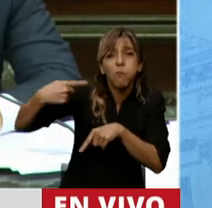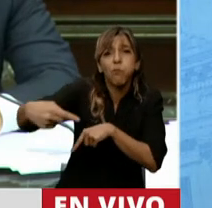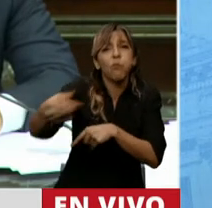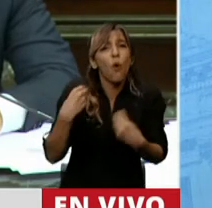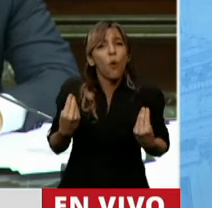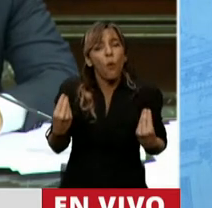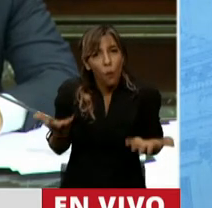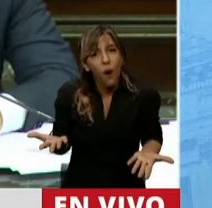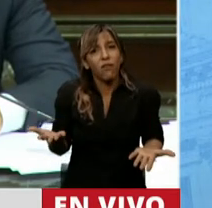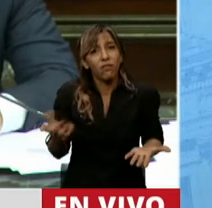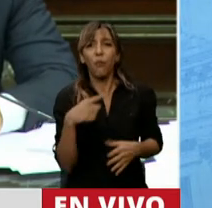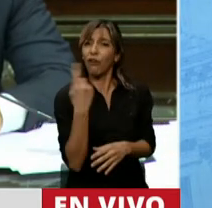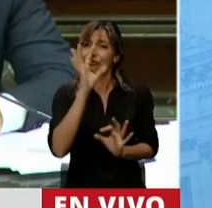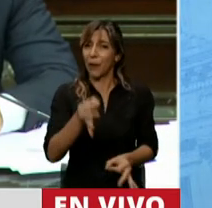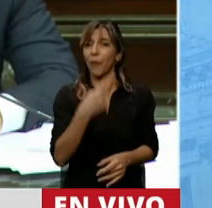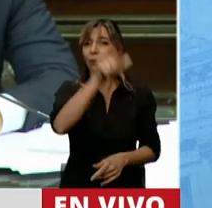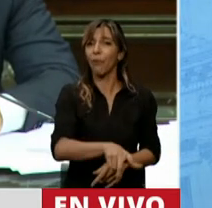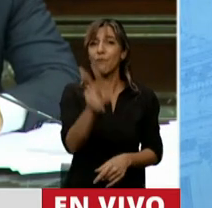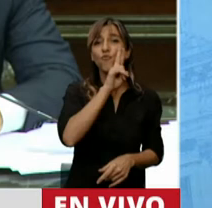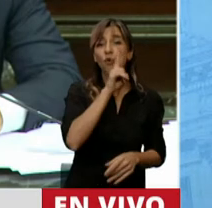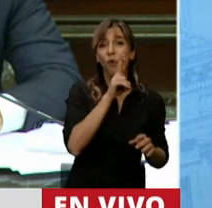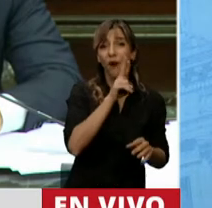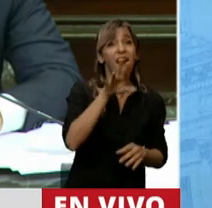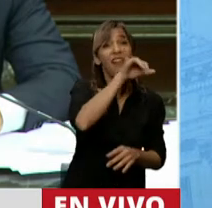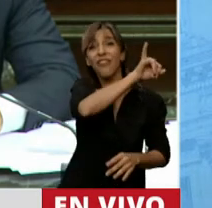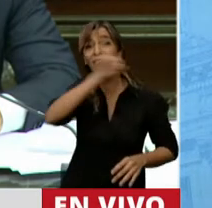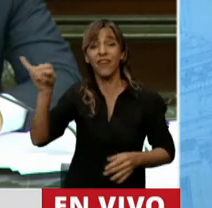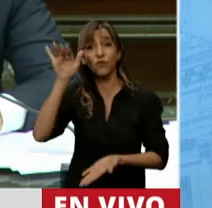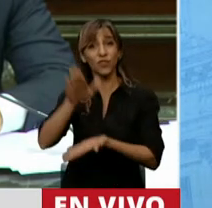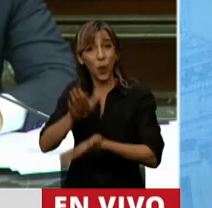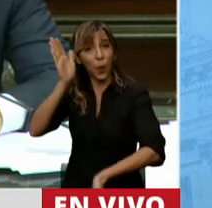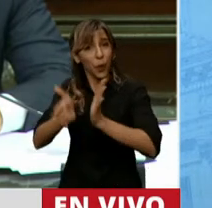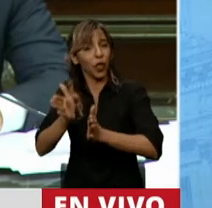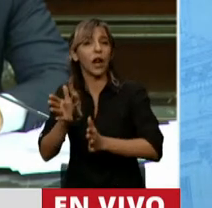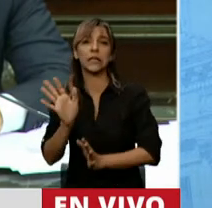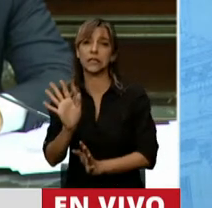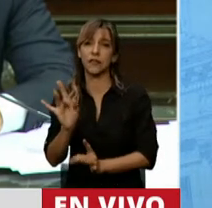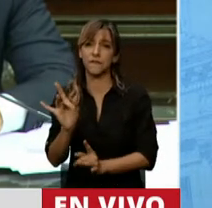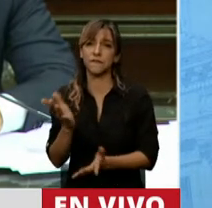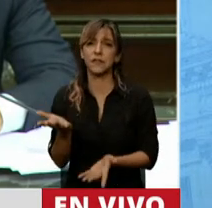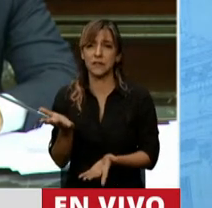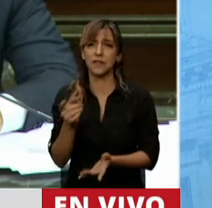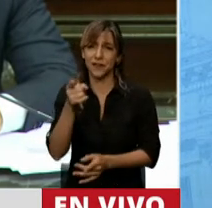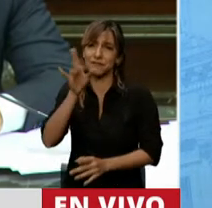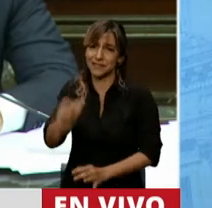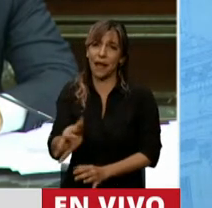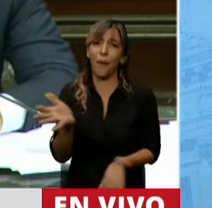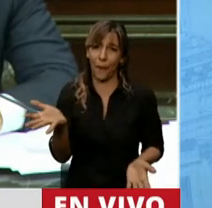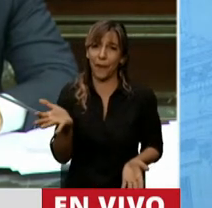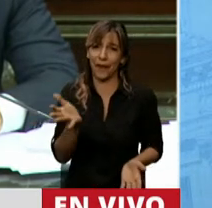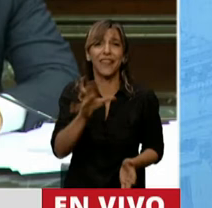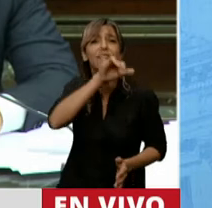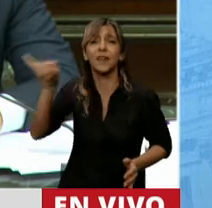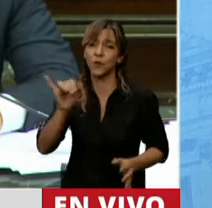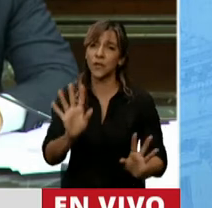una mujer ir a denunciar la violencia, imagine usted, señor jefe de gabinete, lo difícil que es para un niño en este